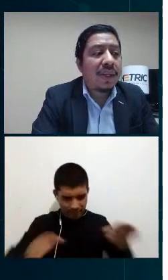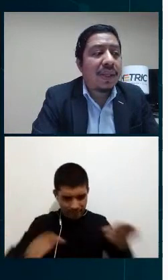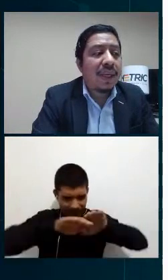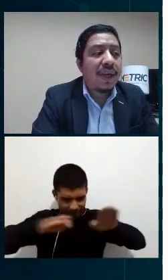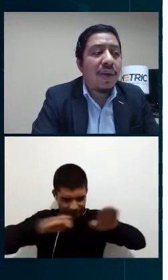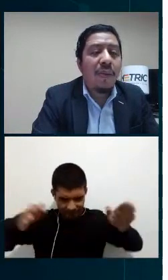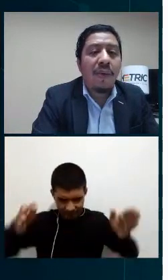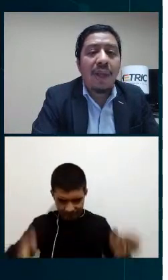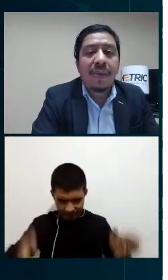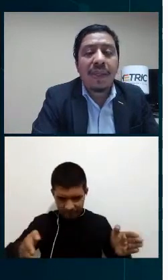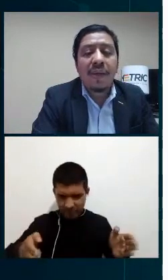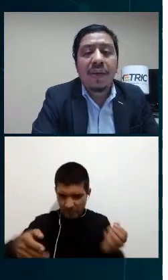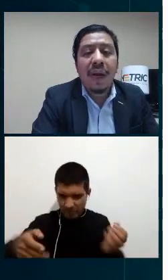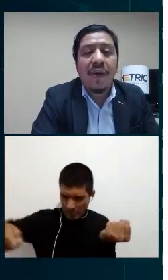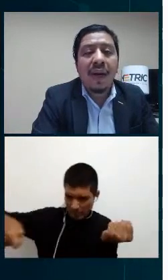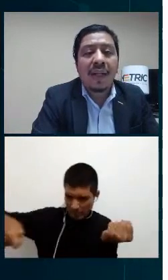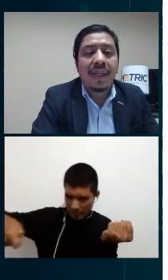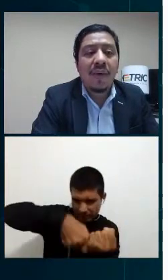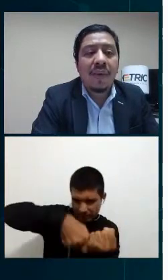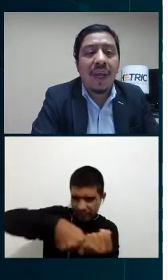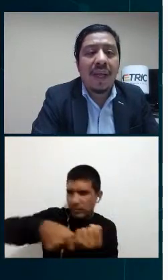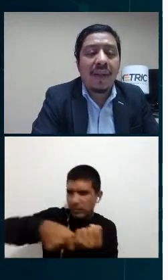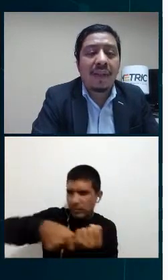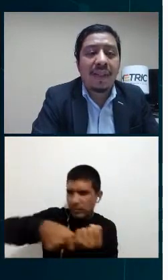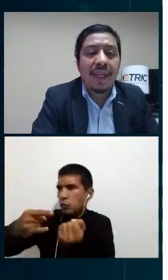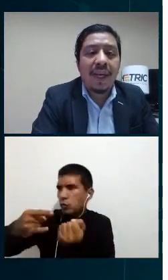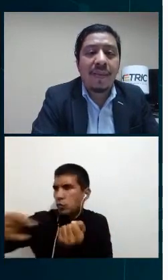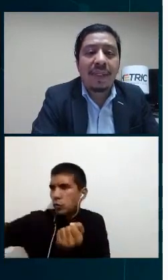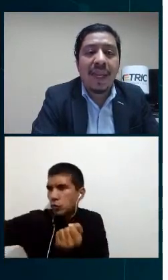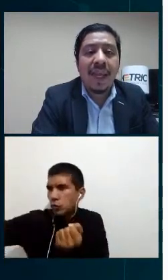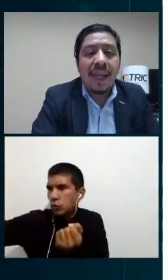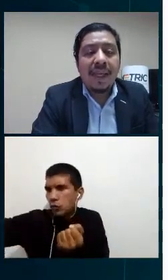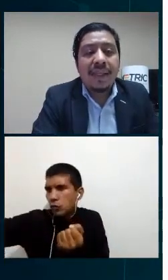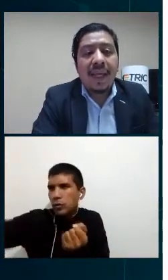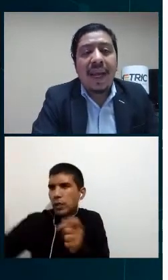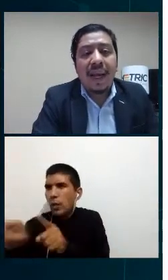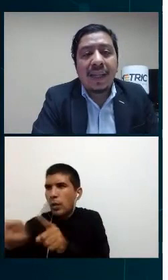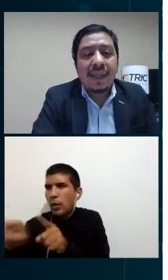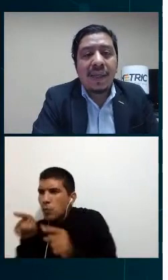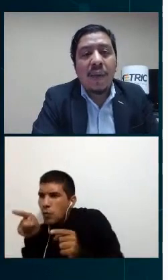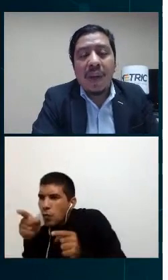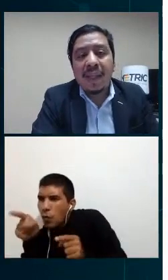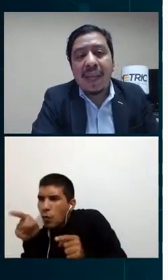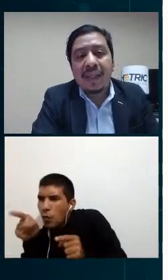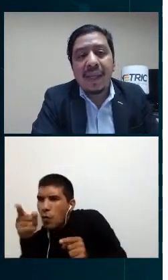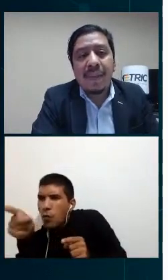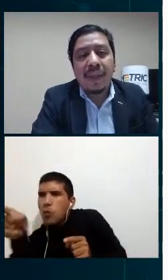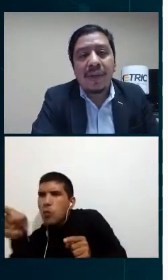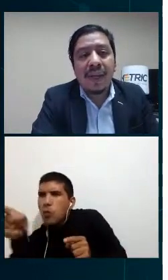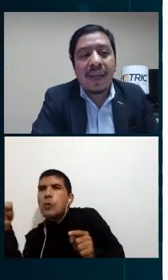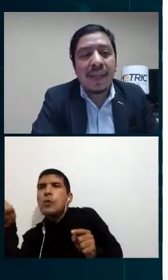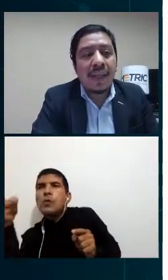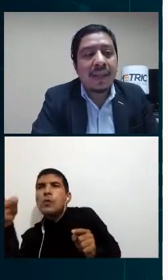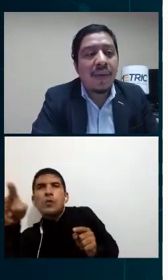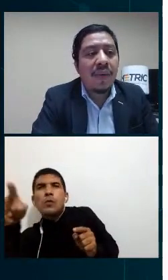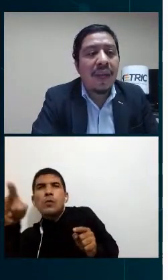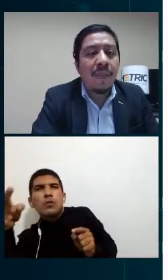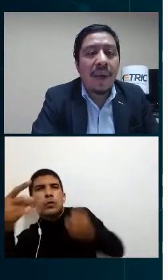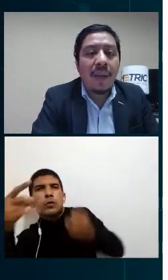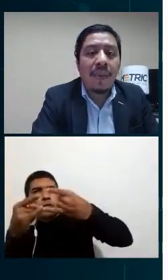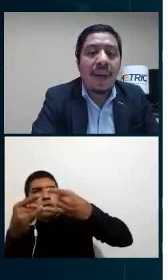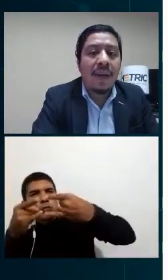comunicaciones no podíamos encontrar una red secundaria entonces teníamos que instalar de 50 a 100 metros de red